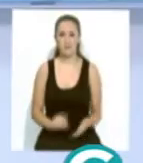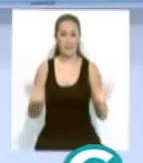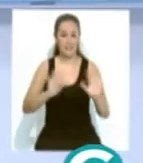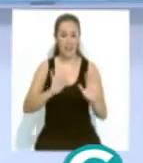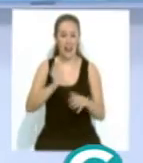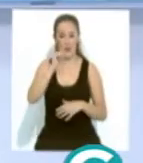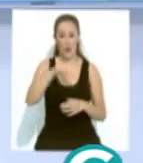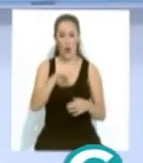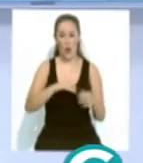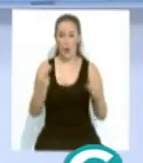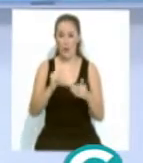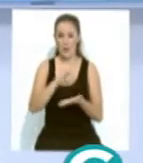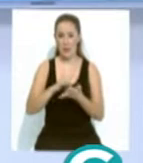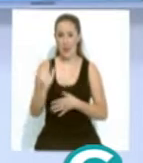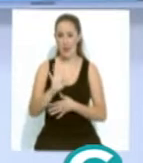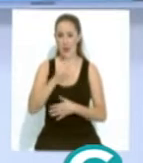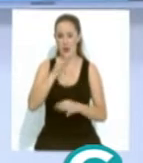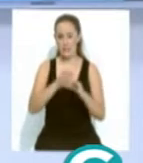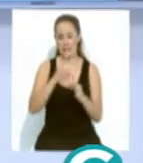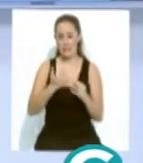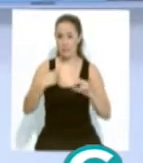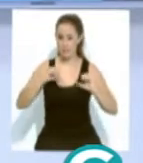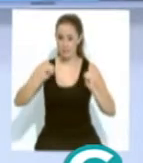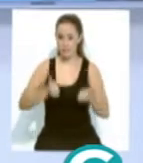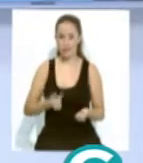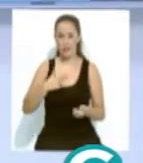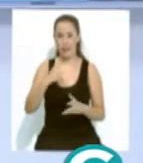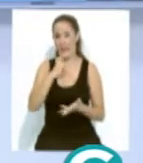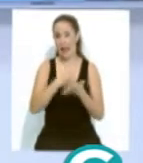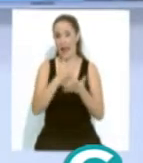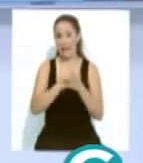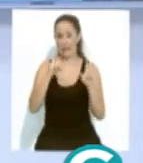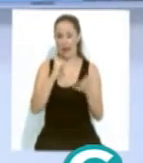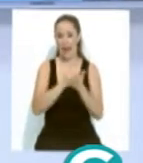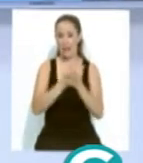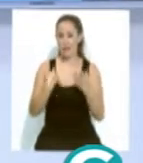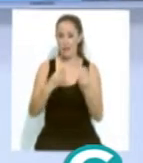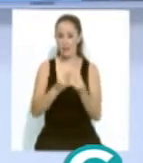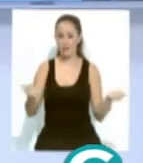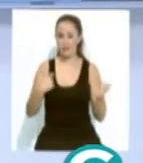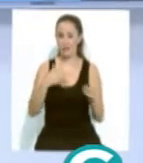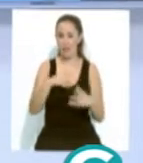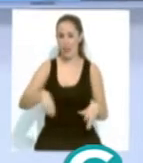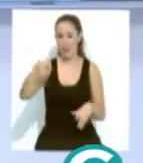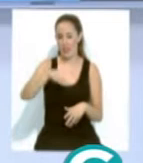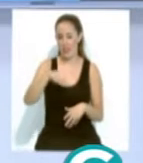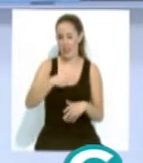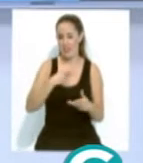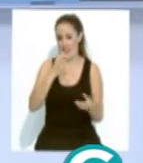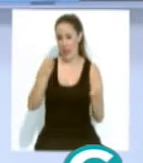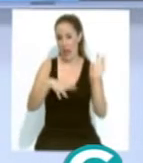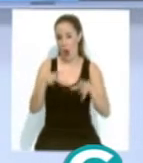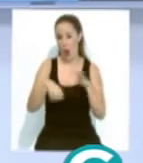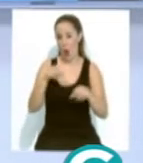Saludos, es jueves 5 de septiembre. Comenzamos la carne mechada desaparecido de la cesta de la compra de muchos